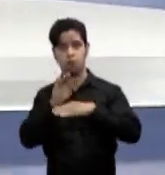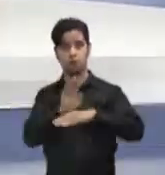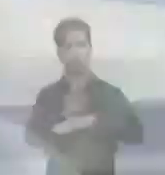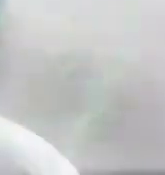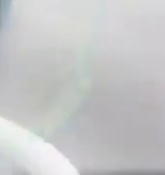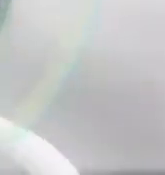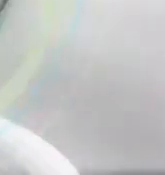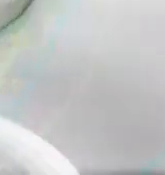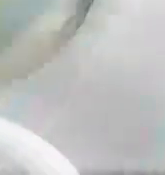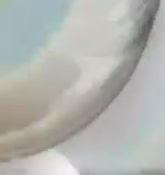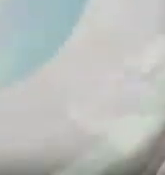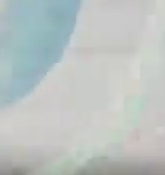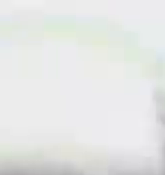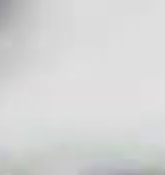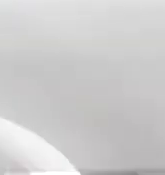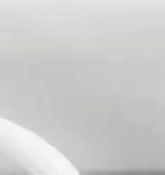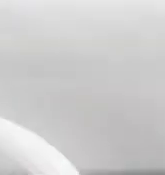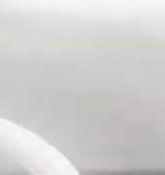tardes